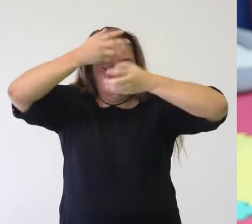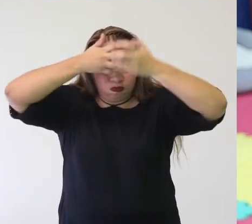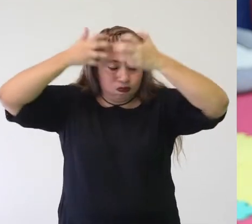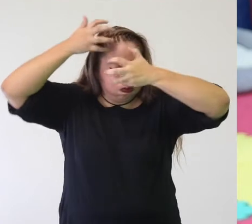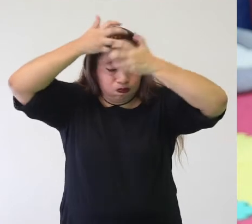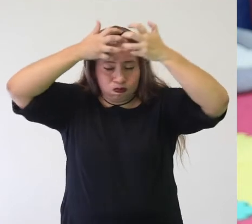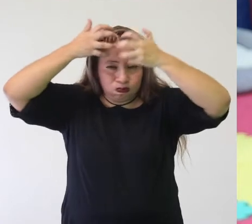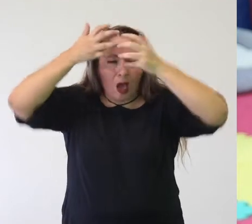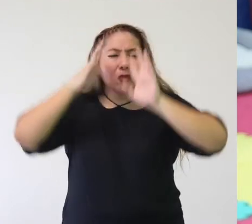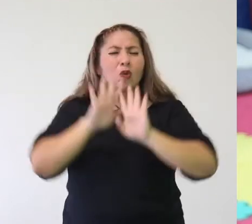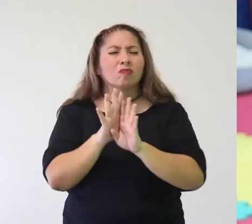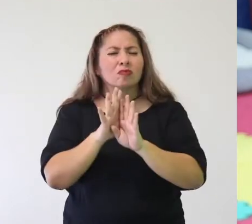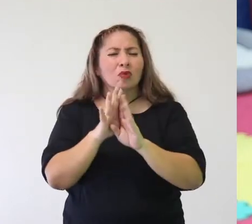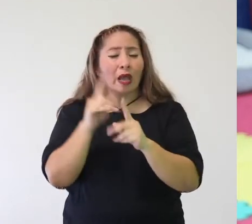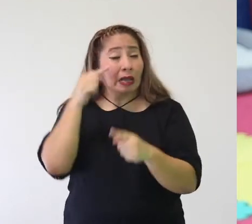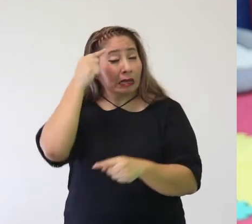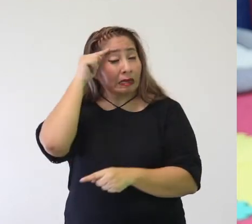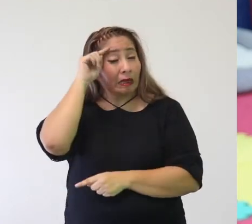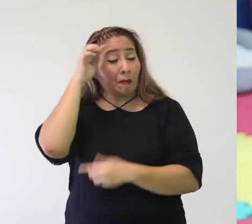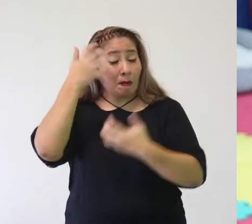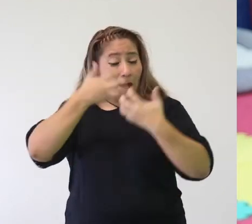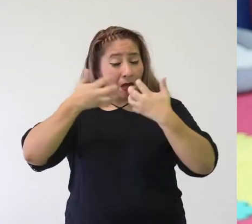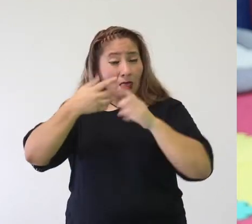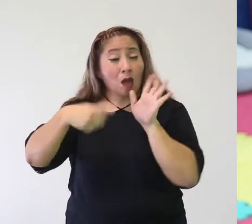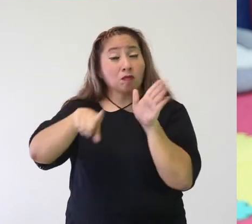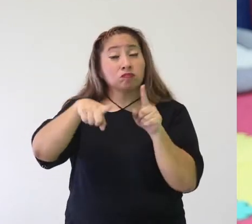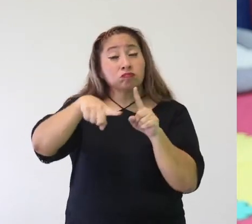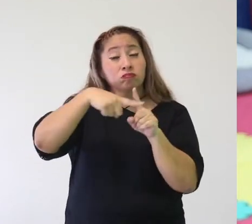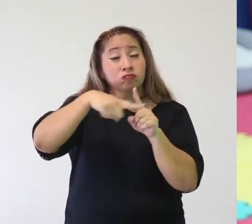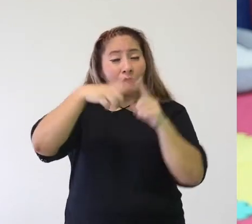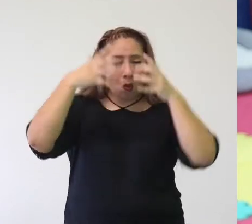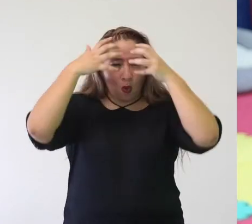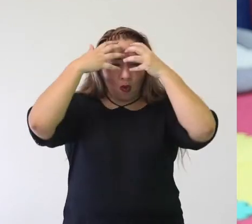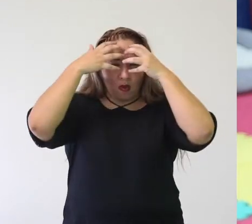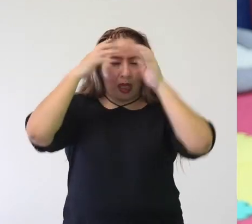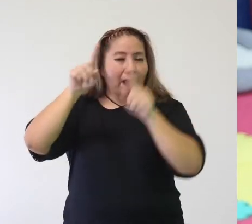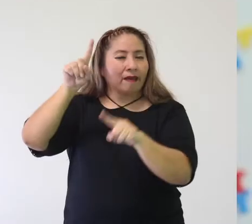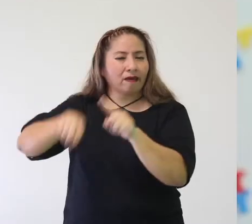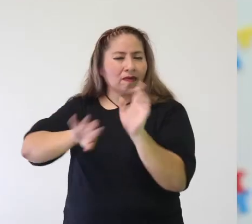pensamientos negativos. Entonces, llena tu mente de esos pensamientos positivos.